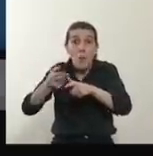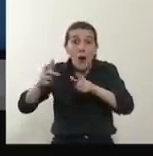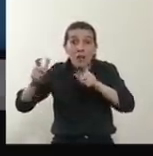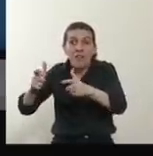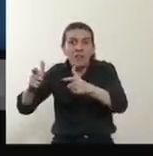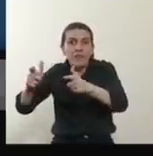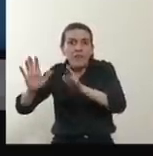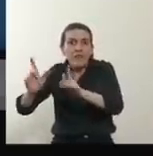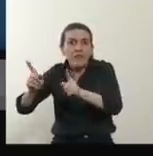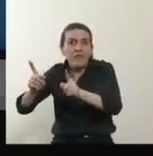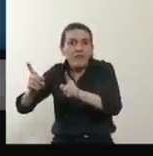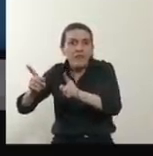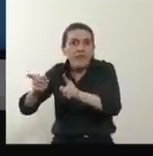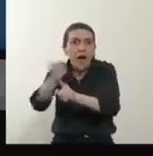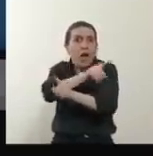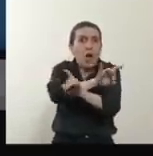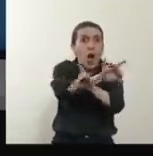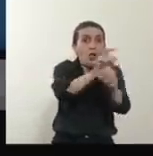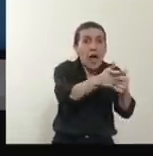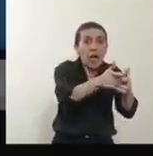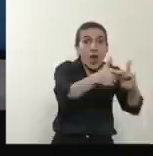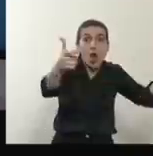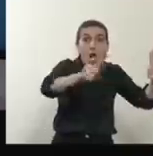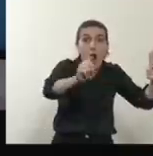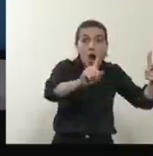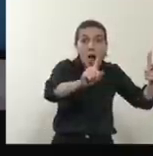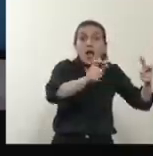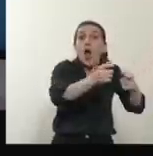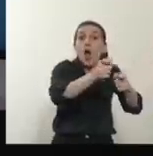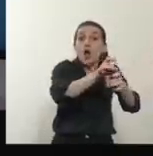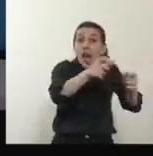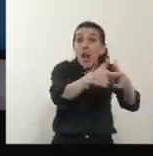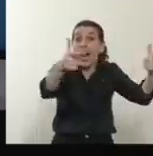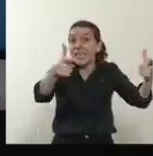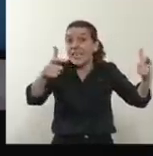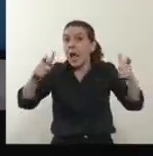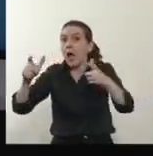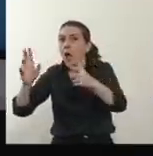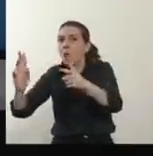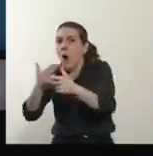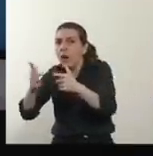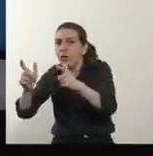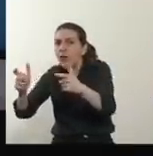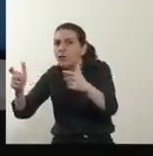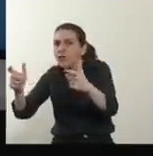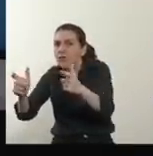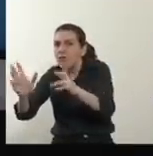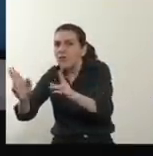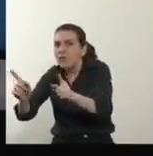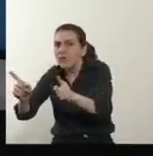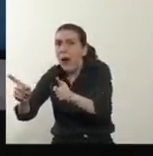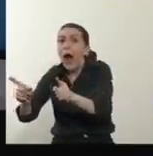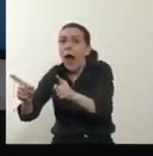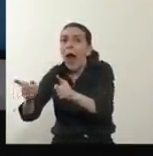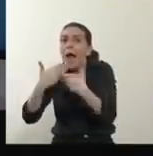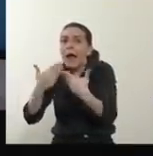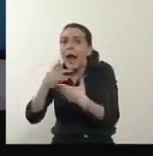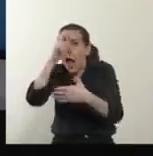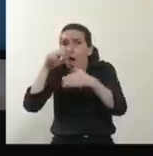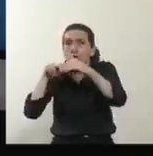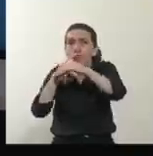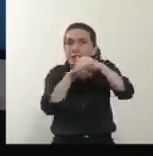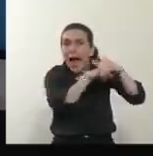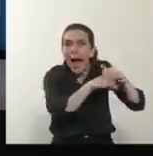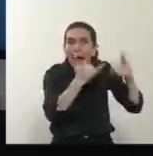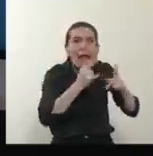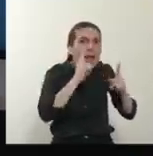los contagios, es porque precisamente el sistema de salud está respondiendo. Y el sistema de salud está respondiendo